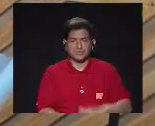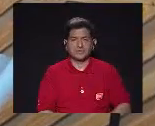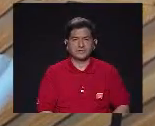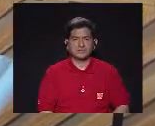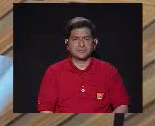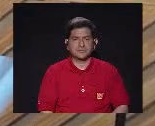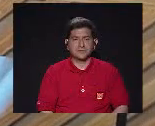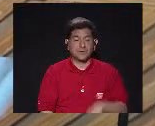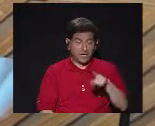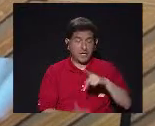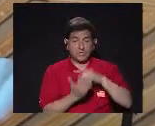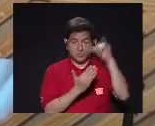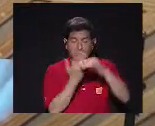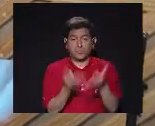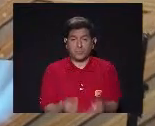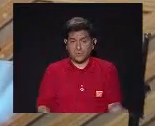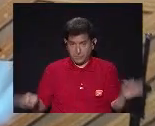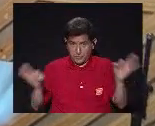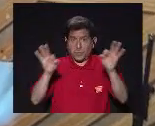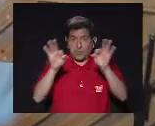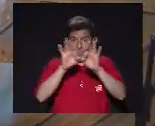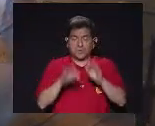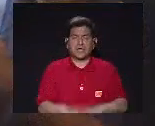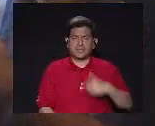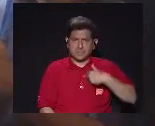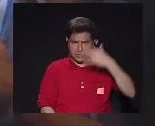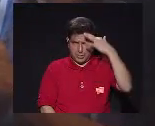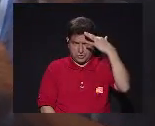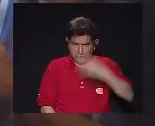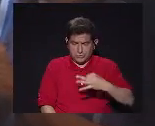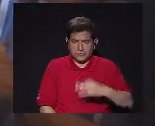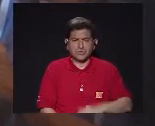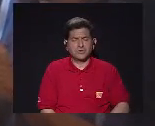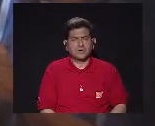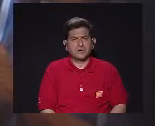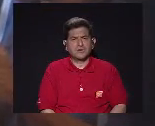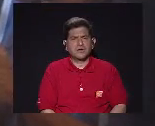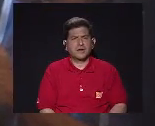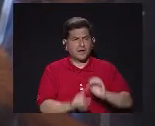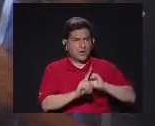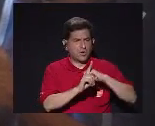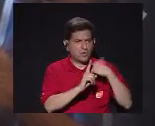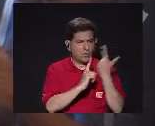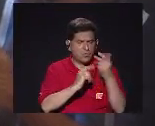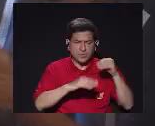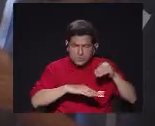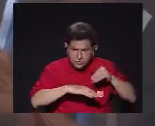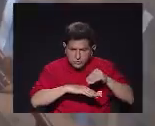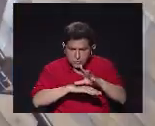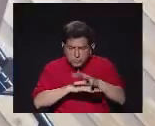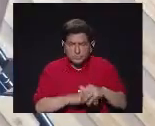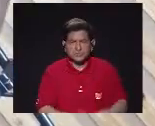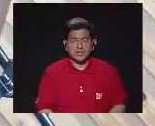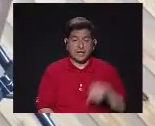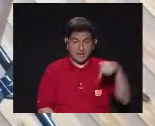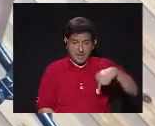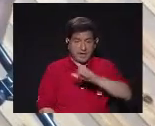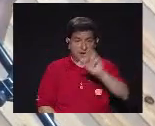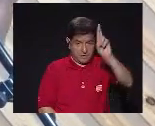un proyecto Tan importante Considero A nivel social Para